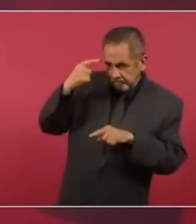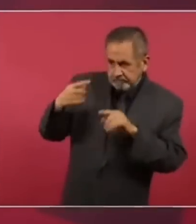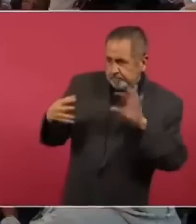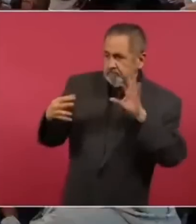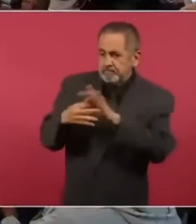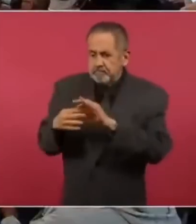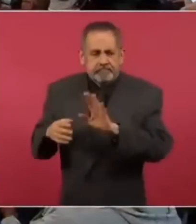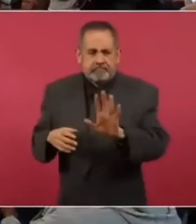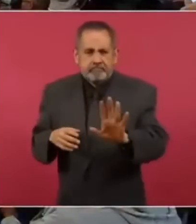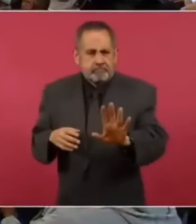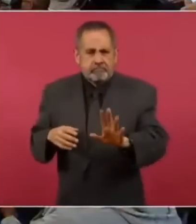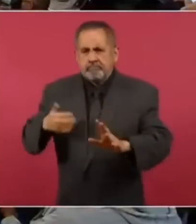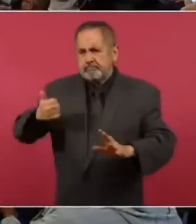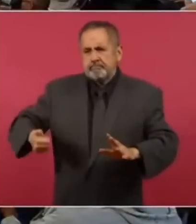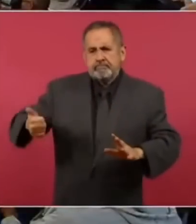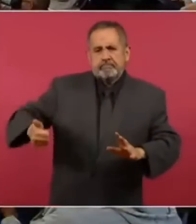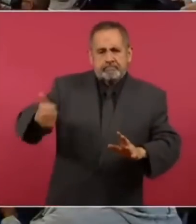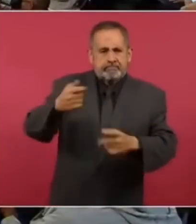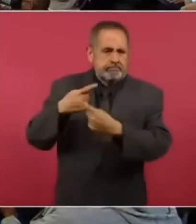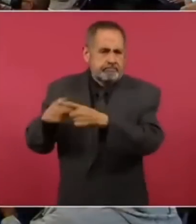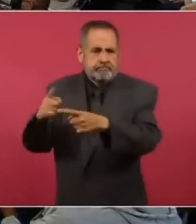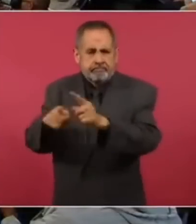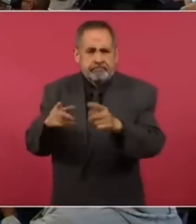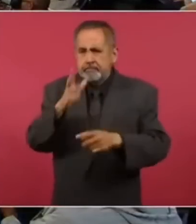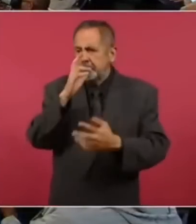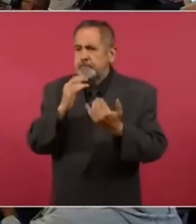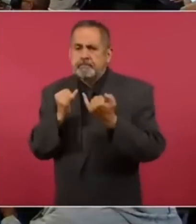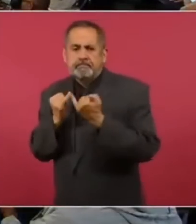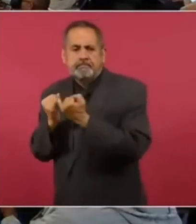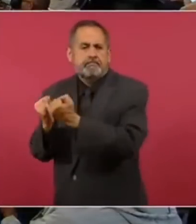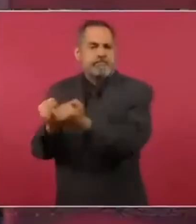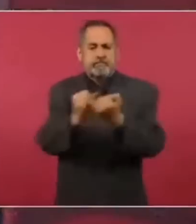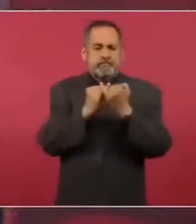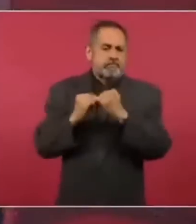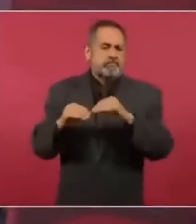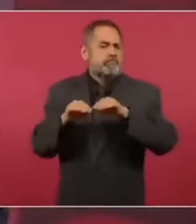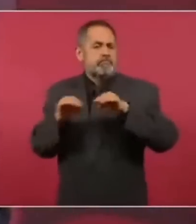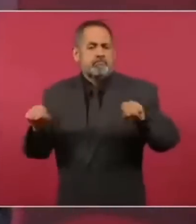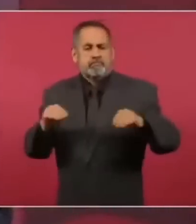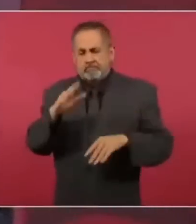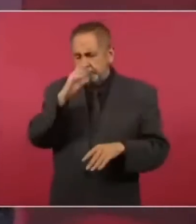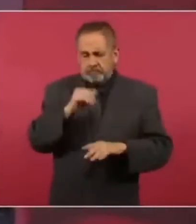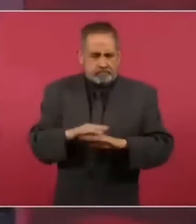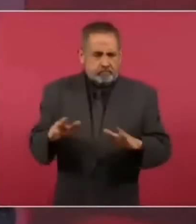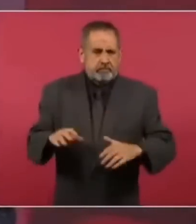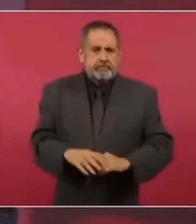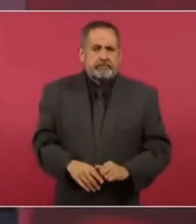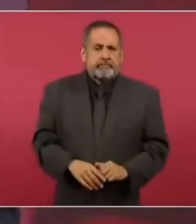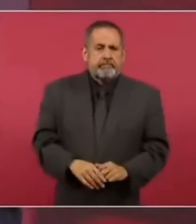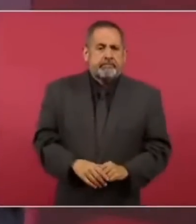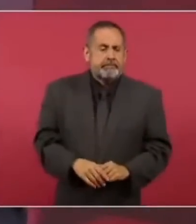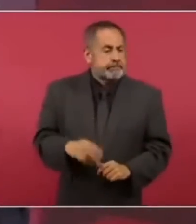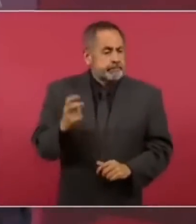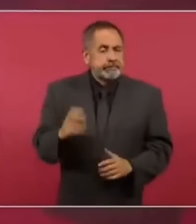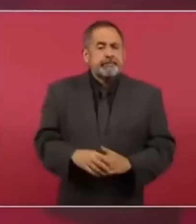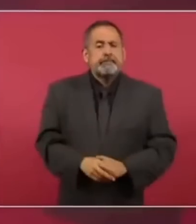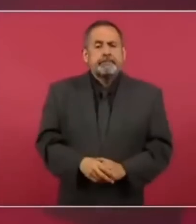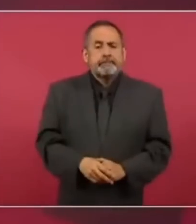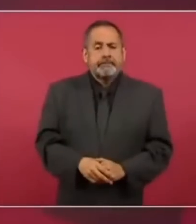podemos ser iguales lo mismo en términos políticos entonces